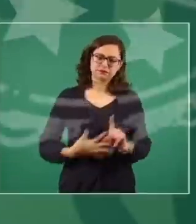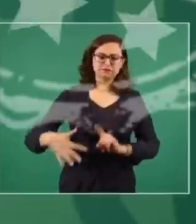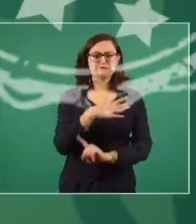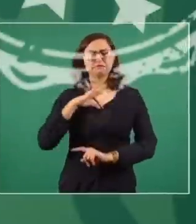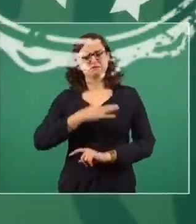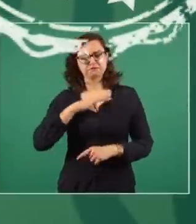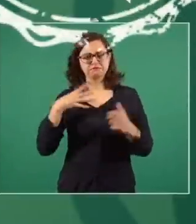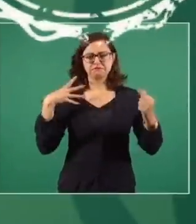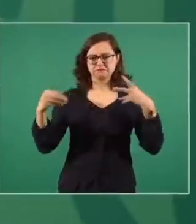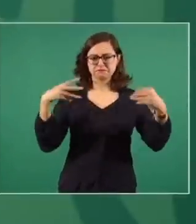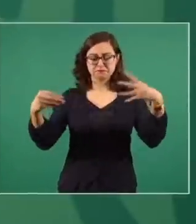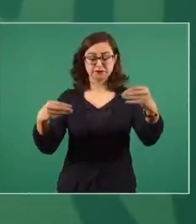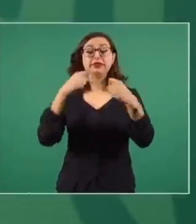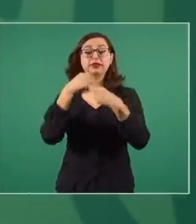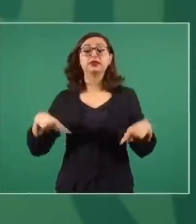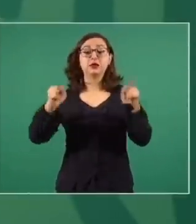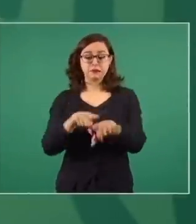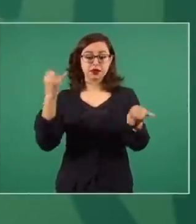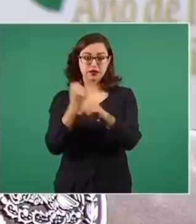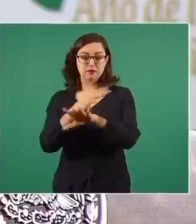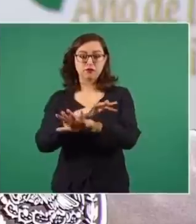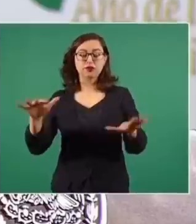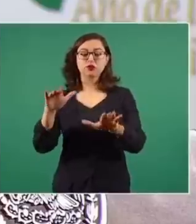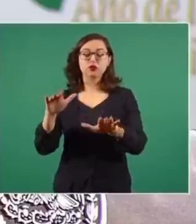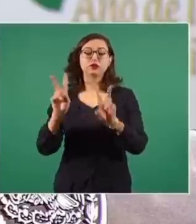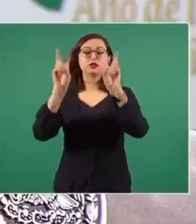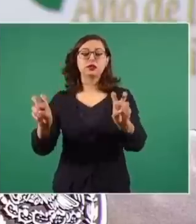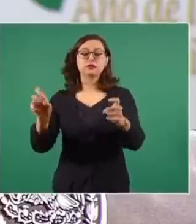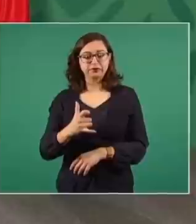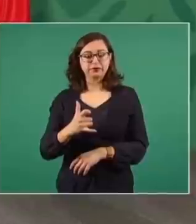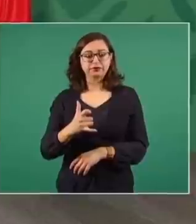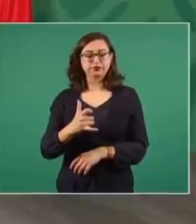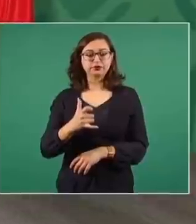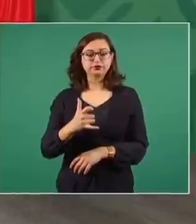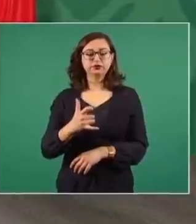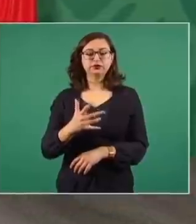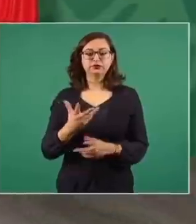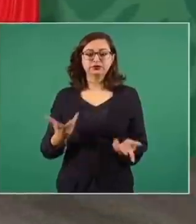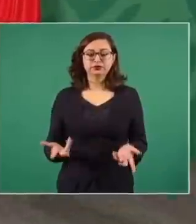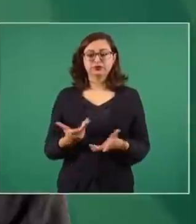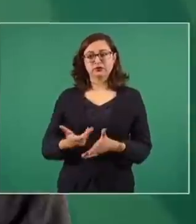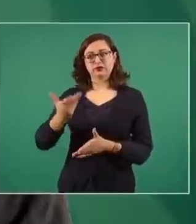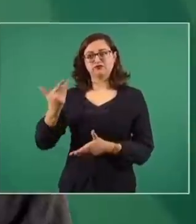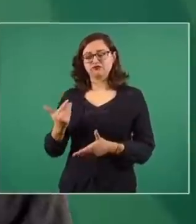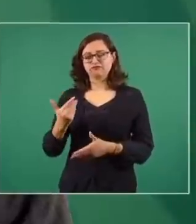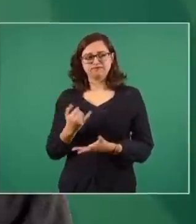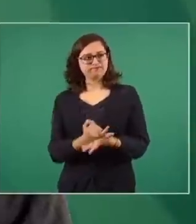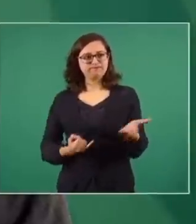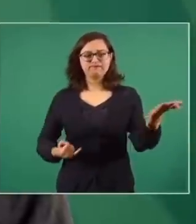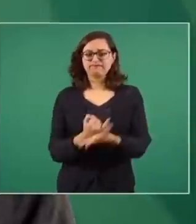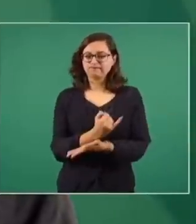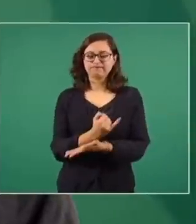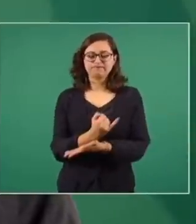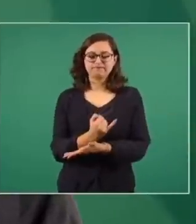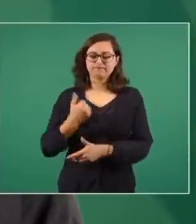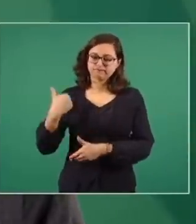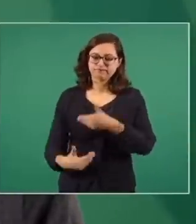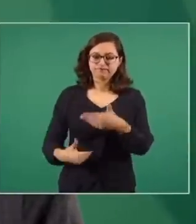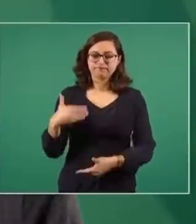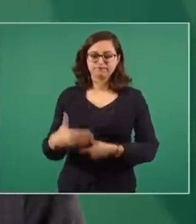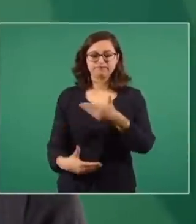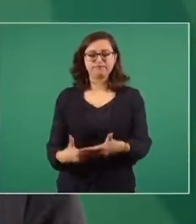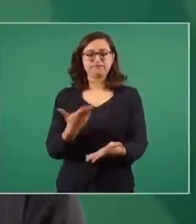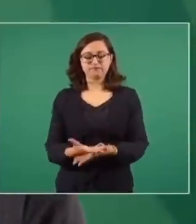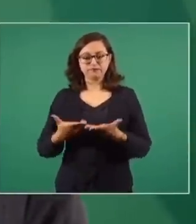En esta ocasión se va a informar sobre la compra de medicamentos. Una decisión que tomamos y que está